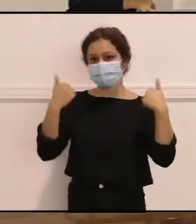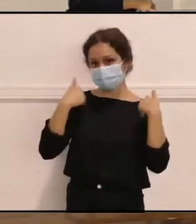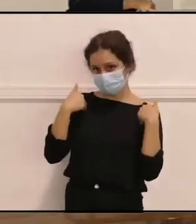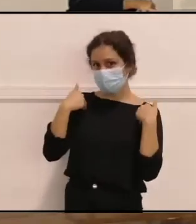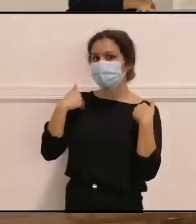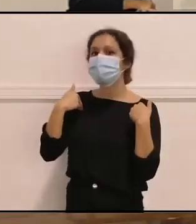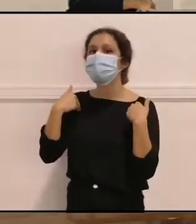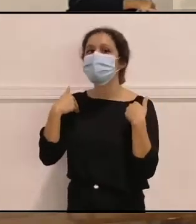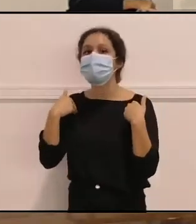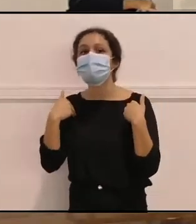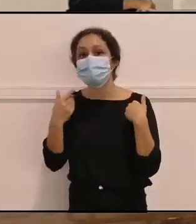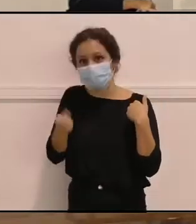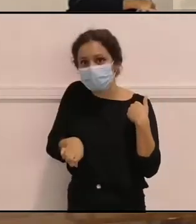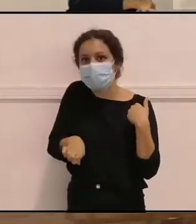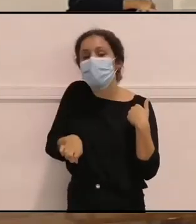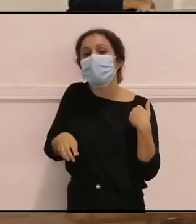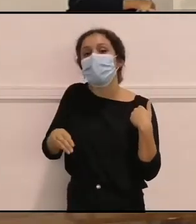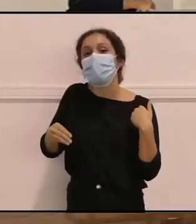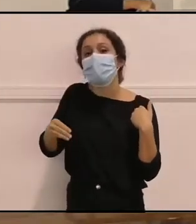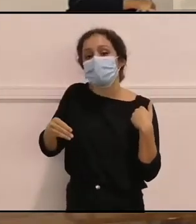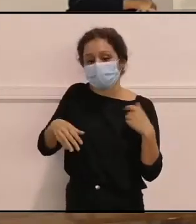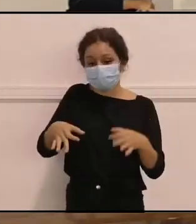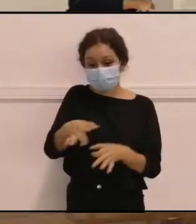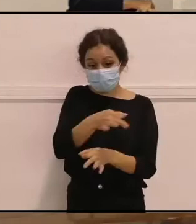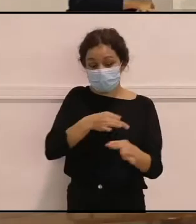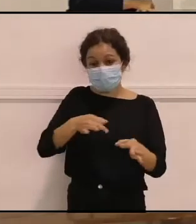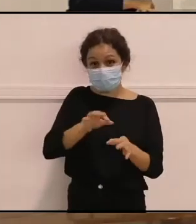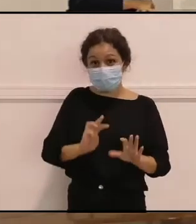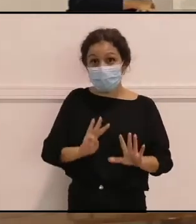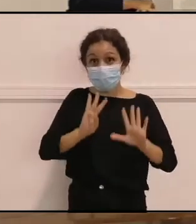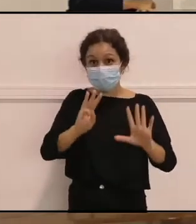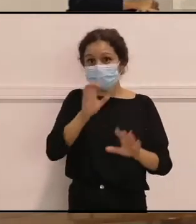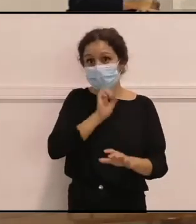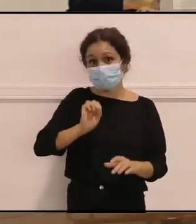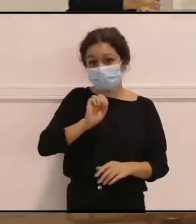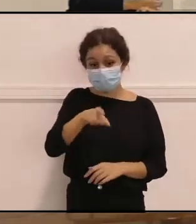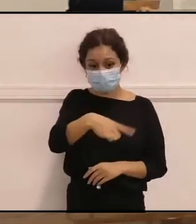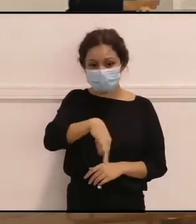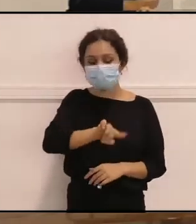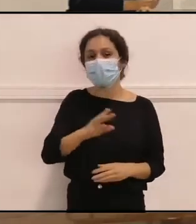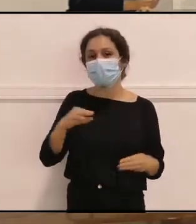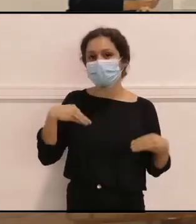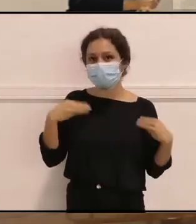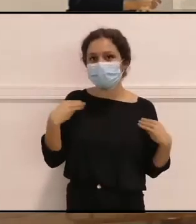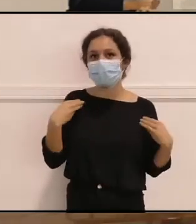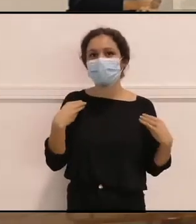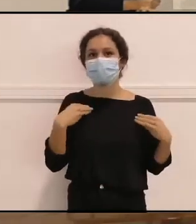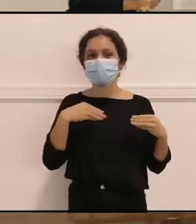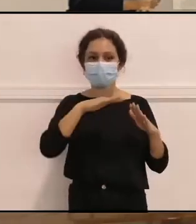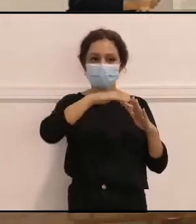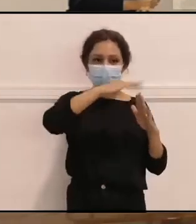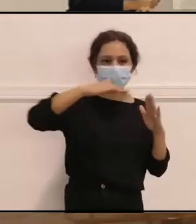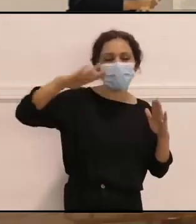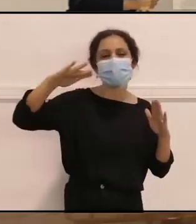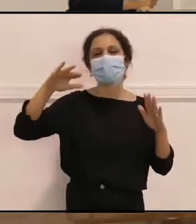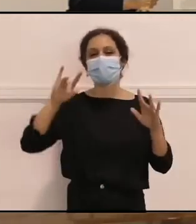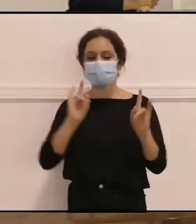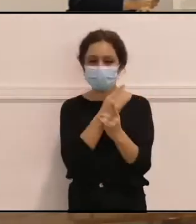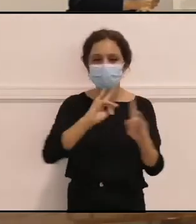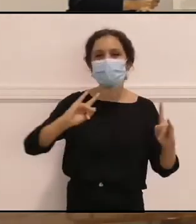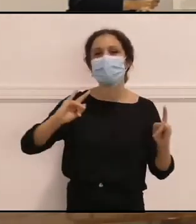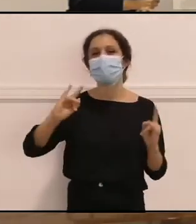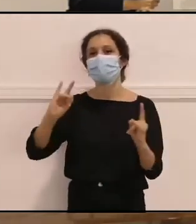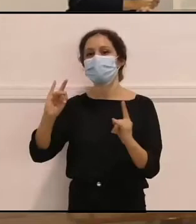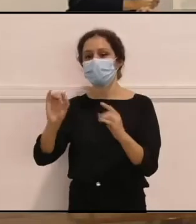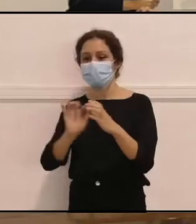obligaciones de vivir en ocho islas maravillosas, donde podemos disfrutar desde el campo hasta la playa, hasta lo volcánico.